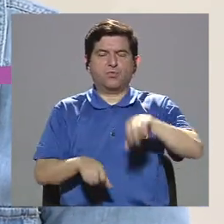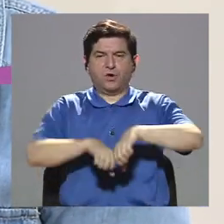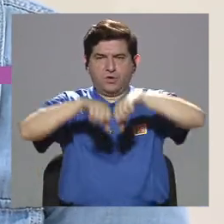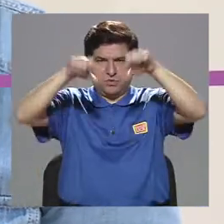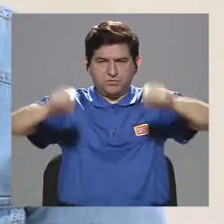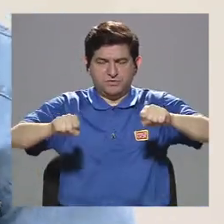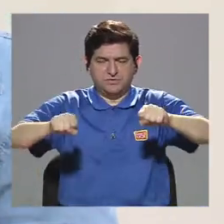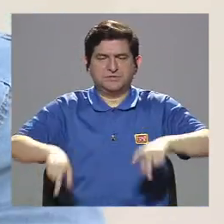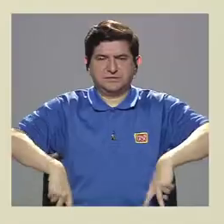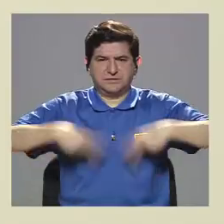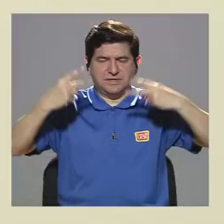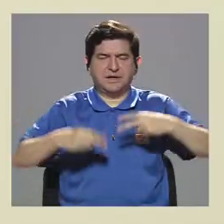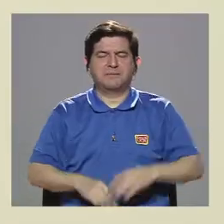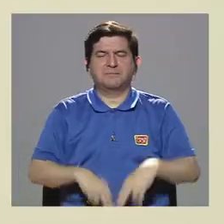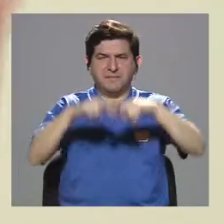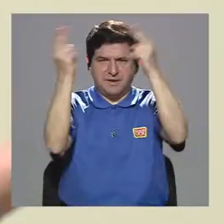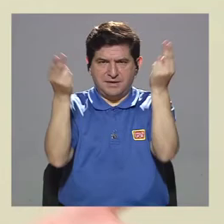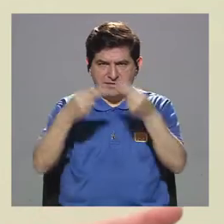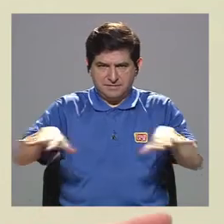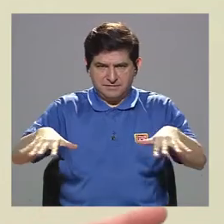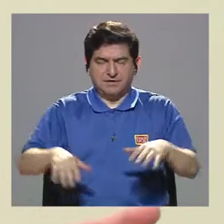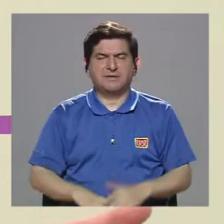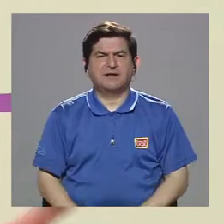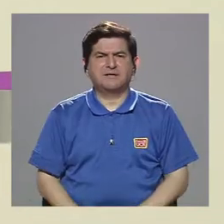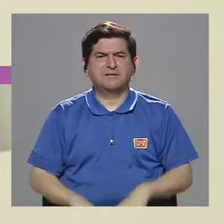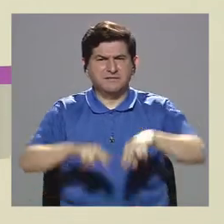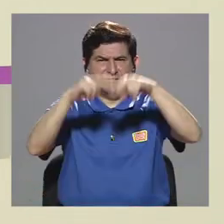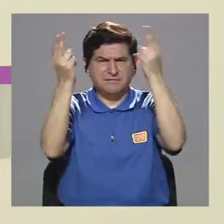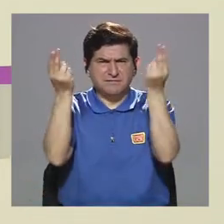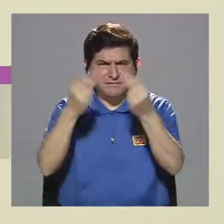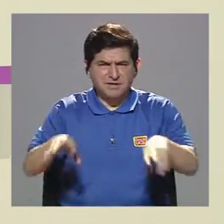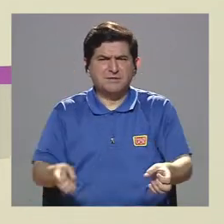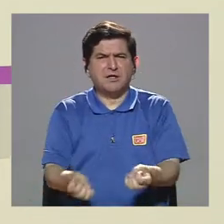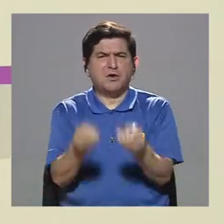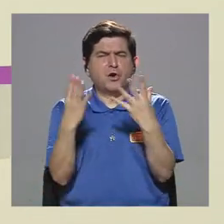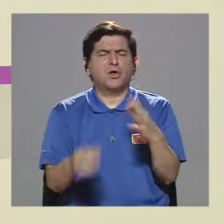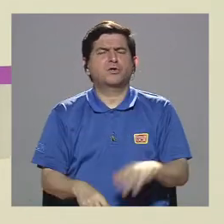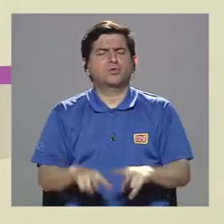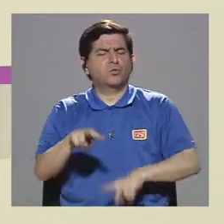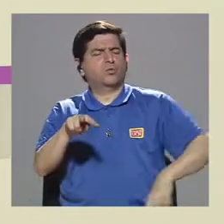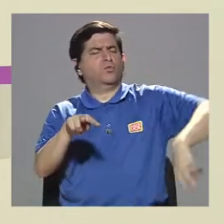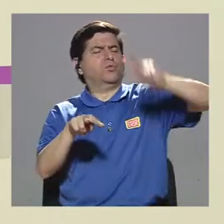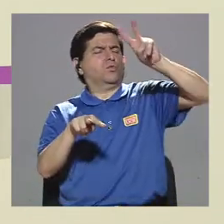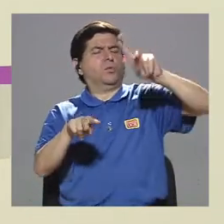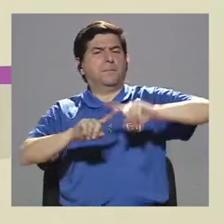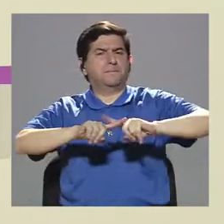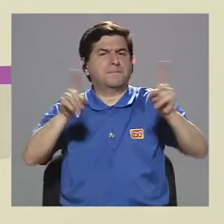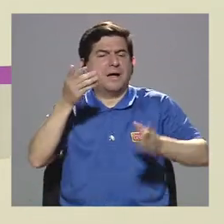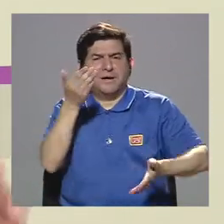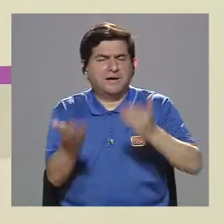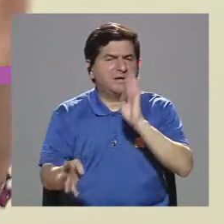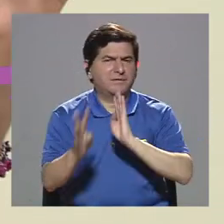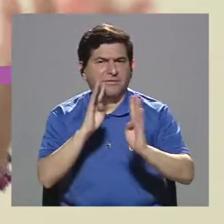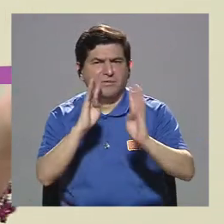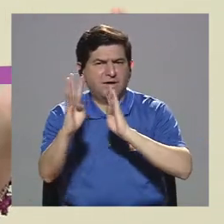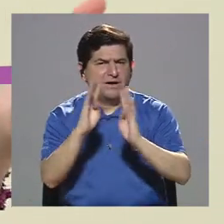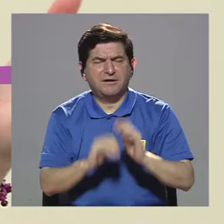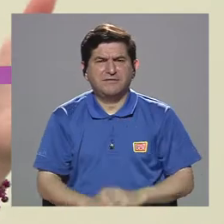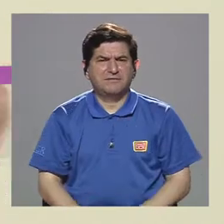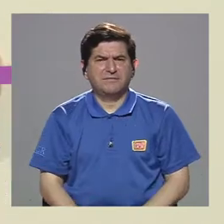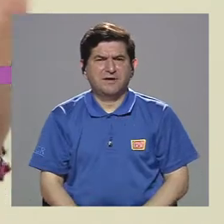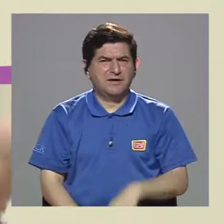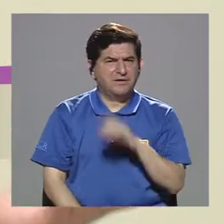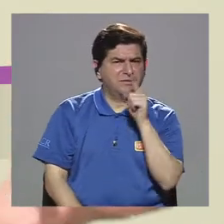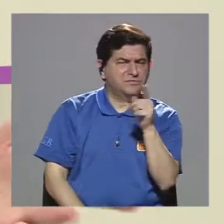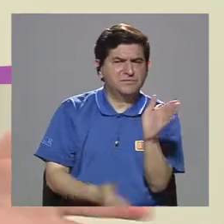ecosistema digital. El Internet tiene muchas ventajas, ¿verdad? Pero tal vez poder hablar, me gustaría